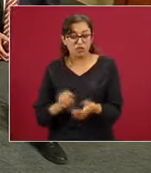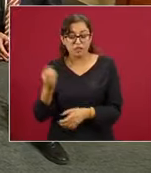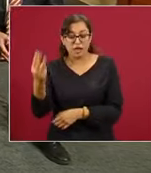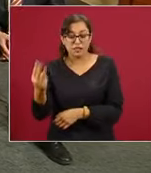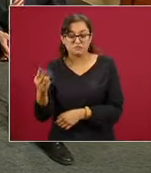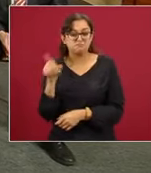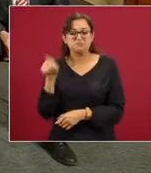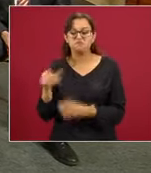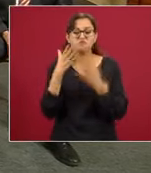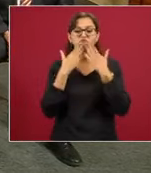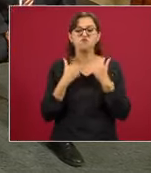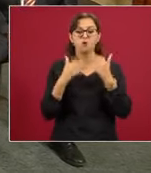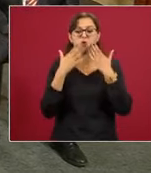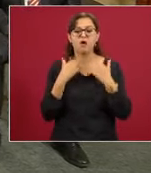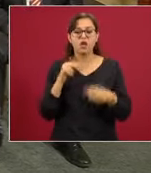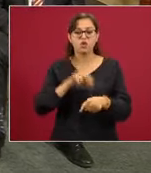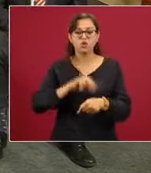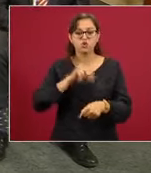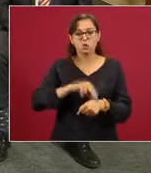habían pediatras,